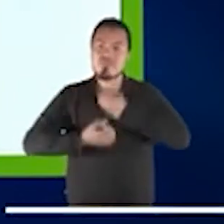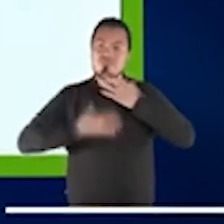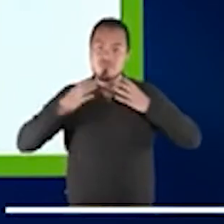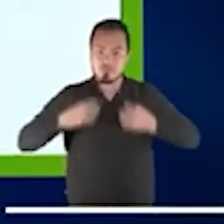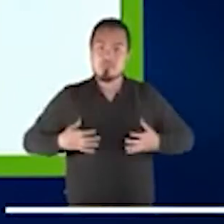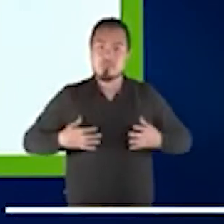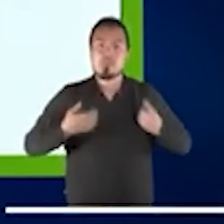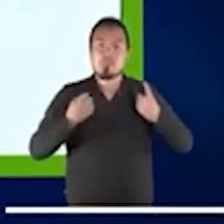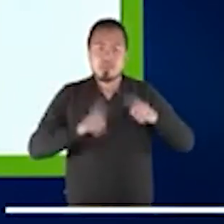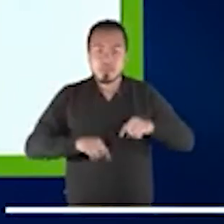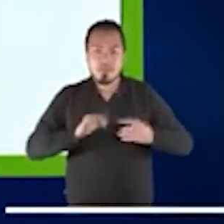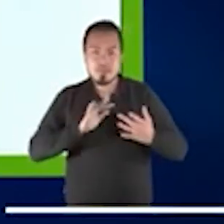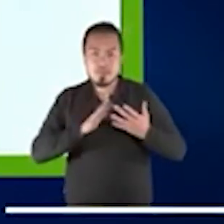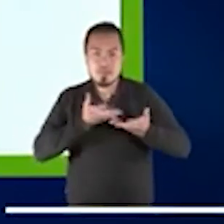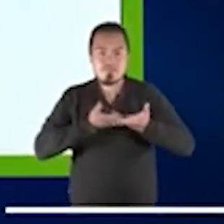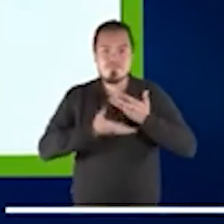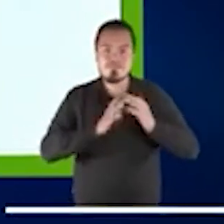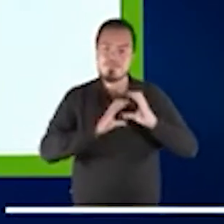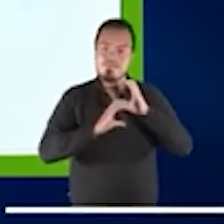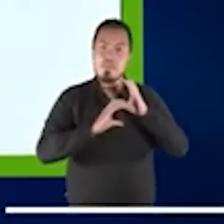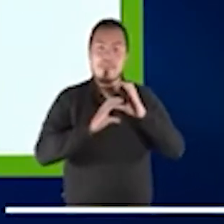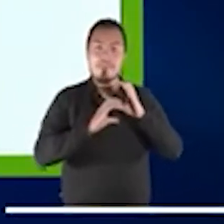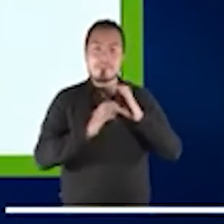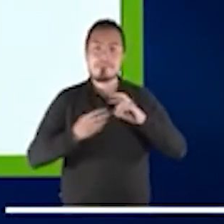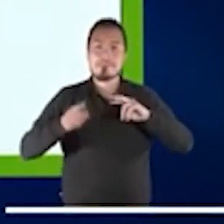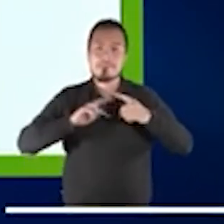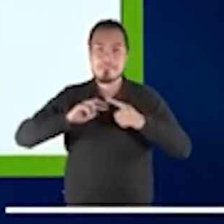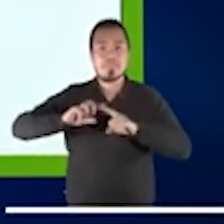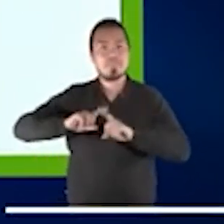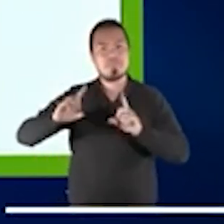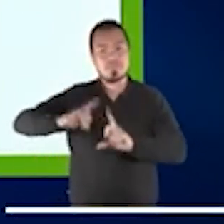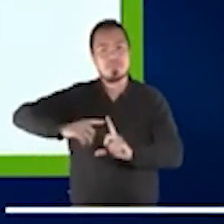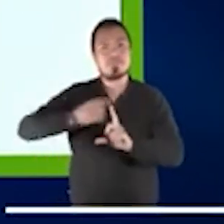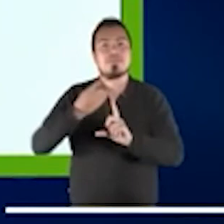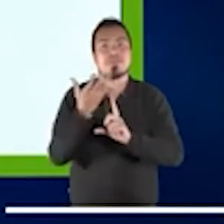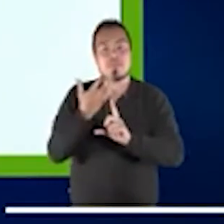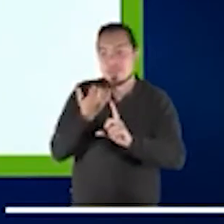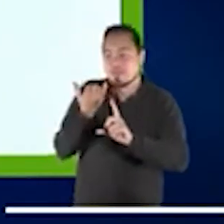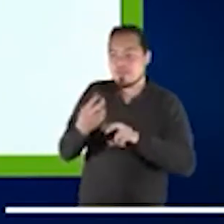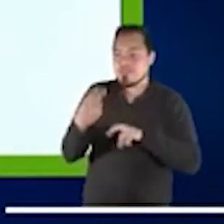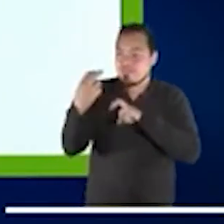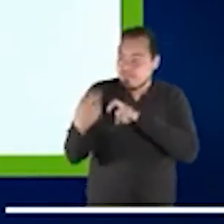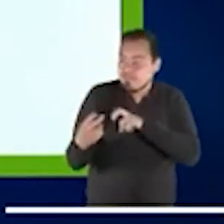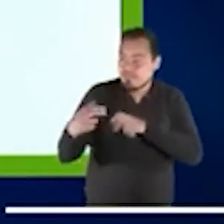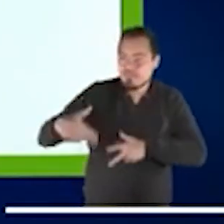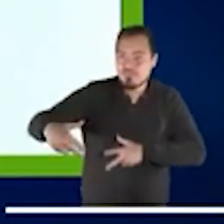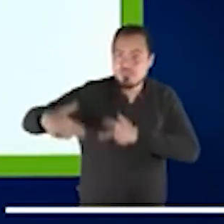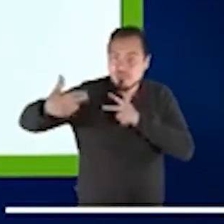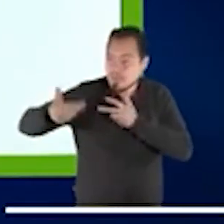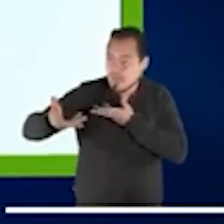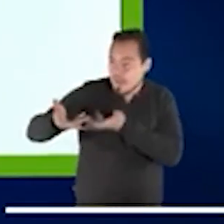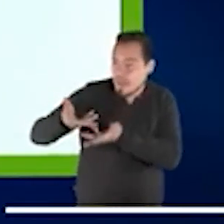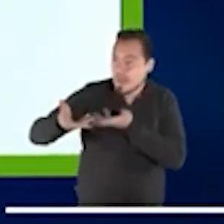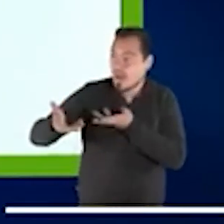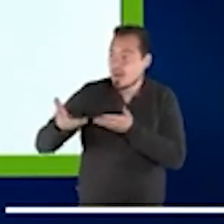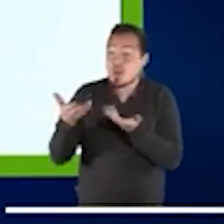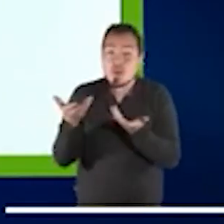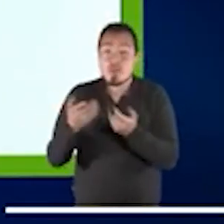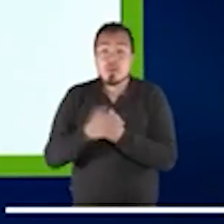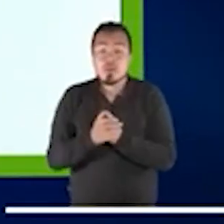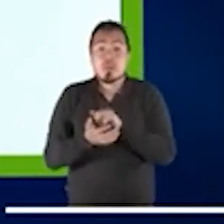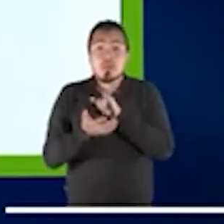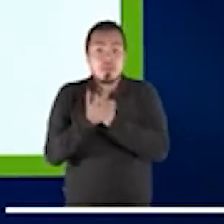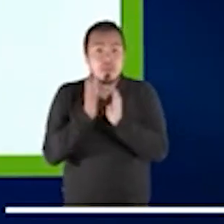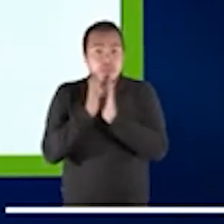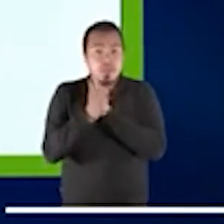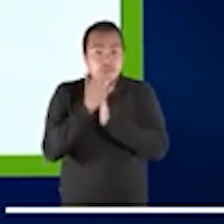tipo de lenguaje en un contexto en línea. Entonces, también hubo un trabajo para hacer